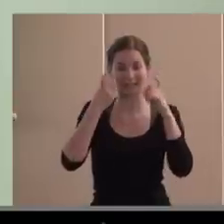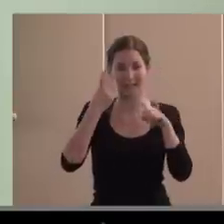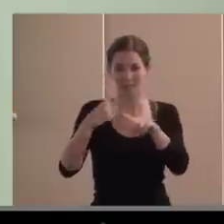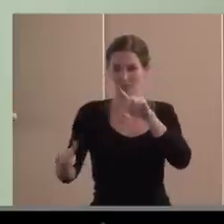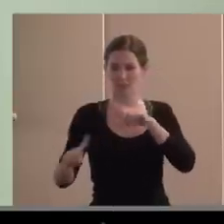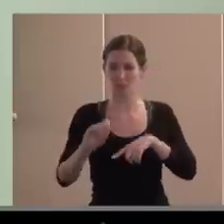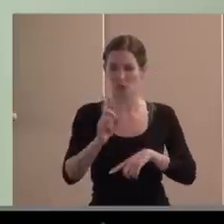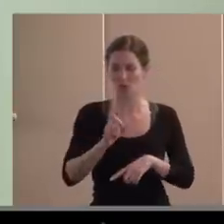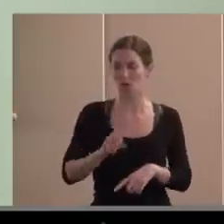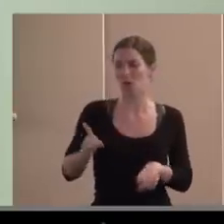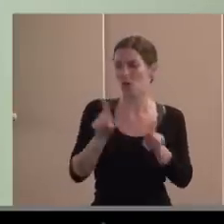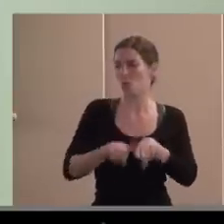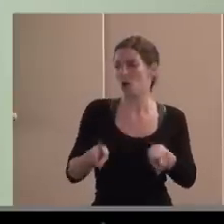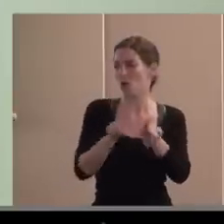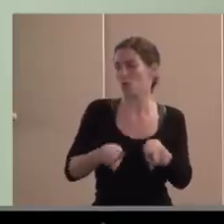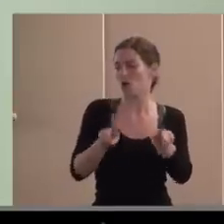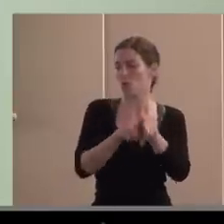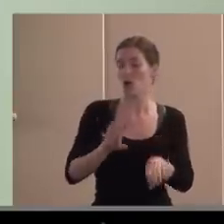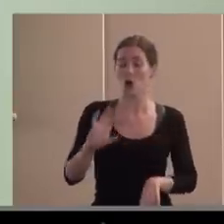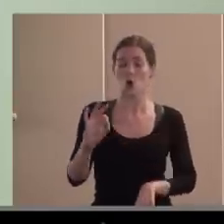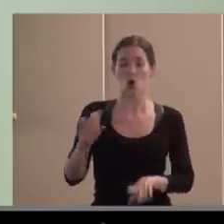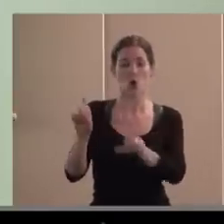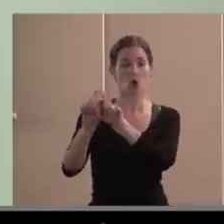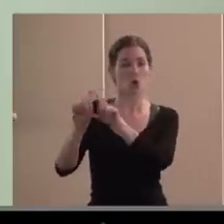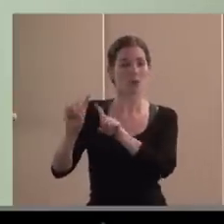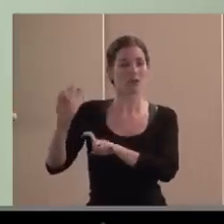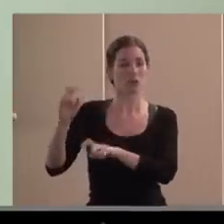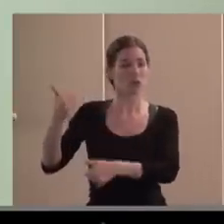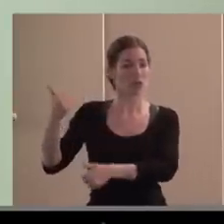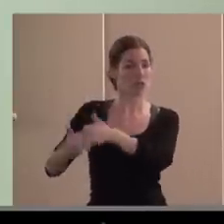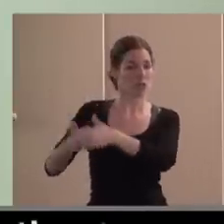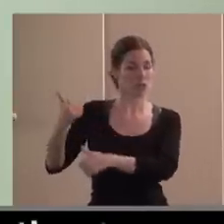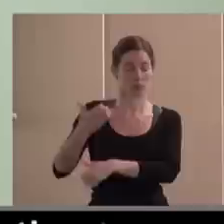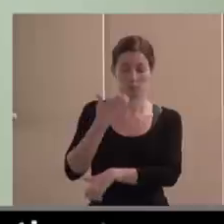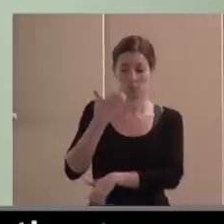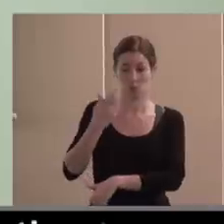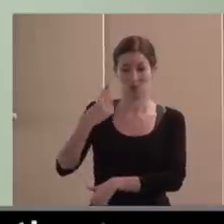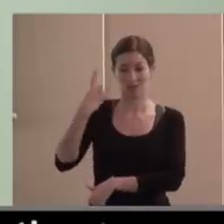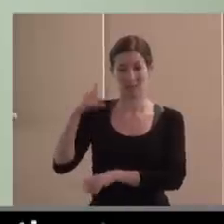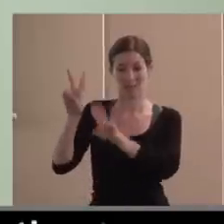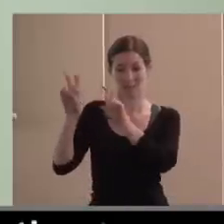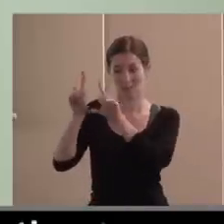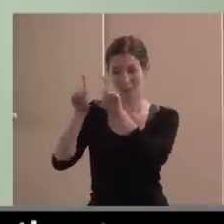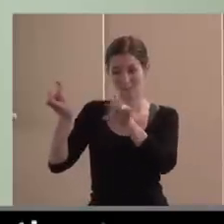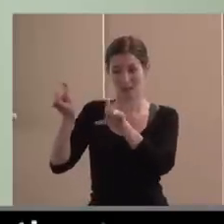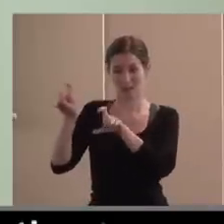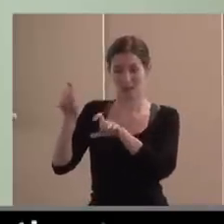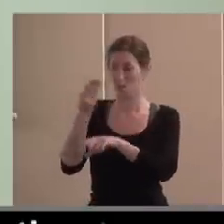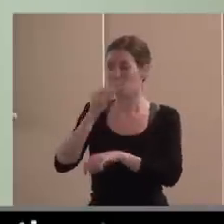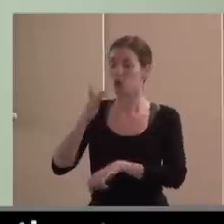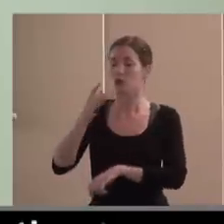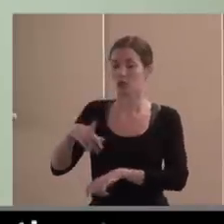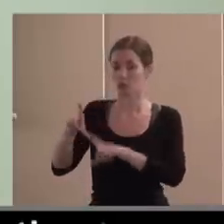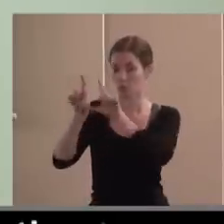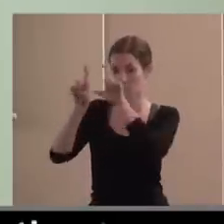competir con otros que son, quién va a saber mejor de empresa que los empresarios puros y duros, sino ir con esas